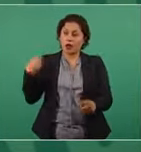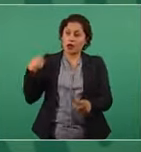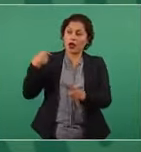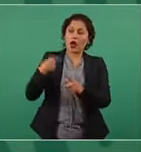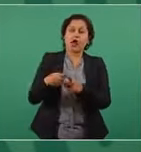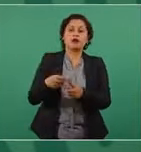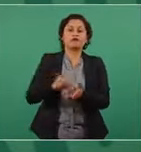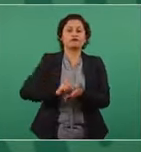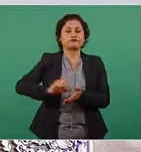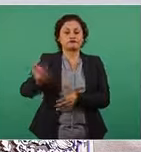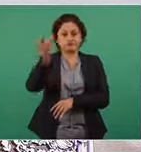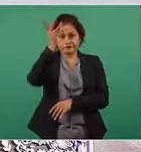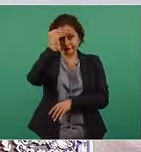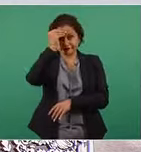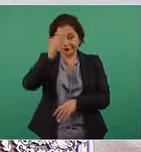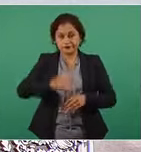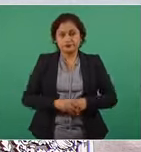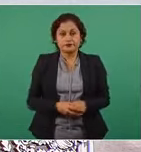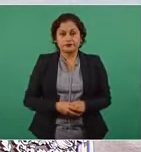fueron